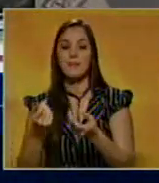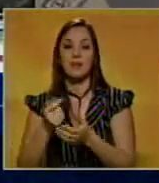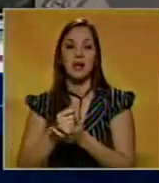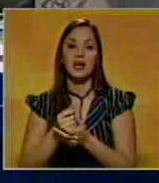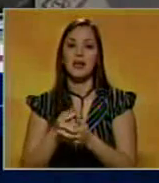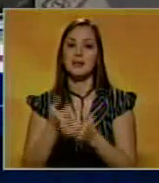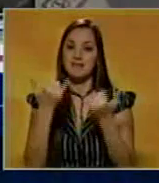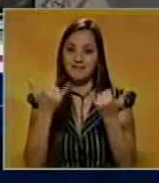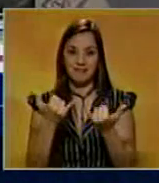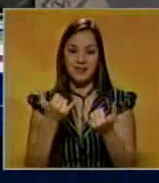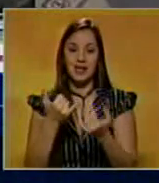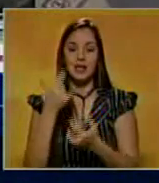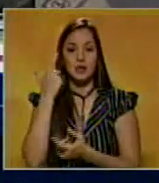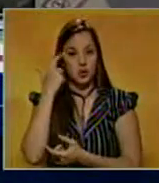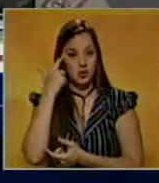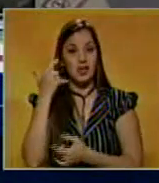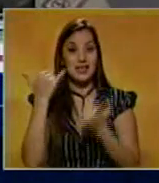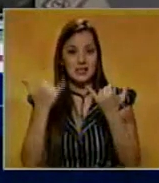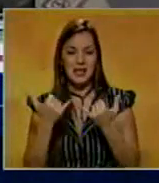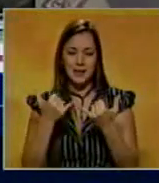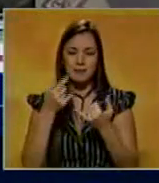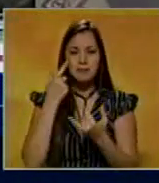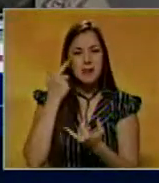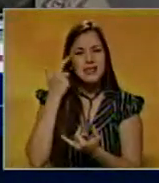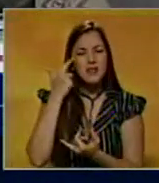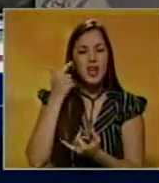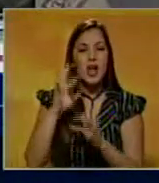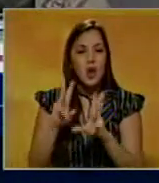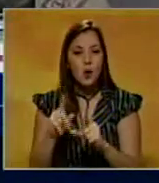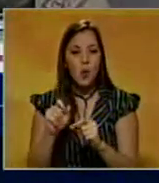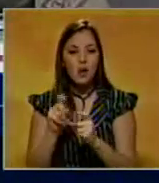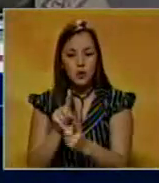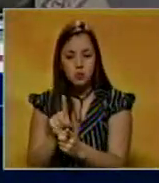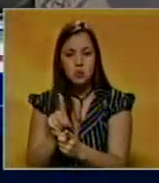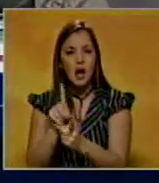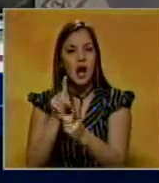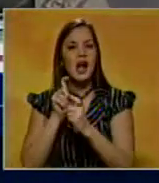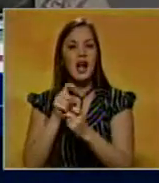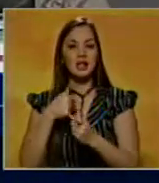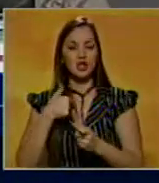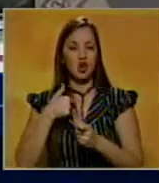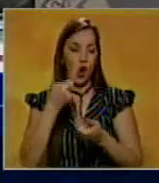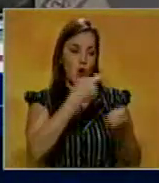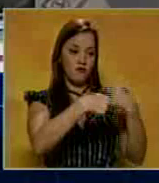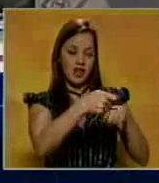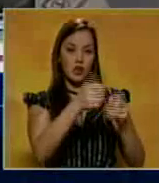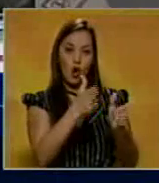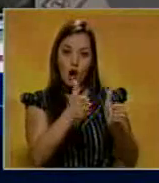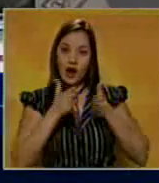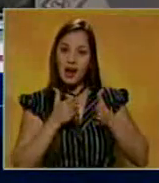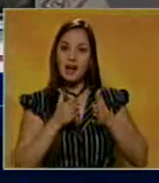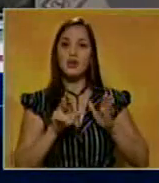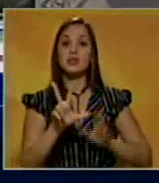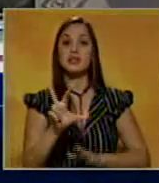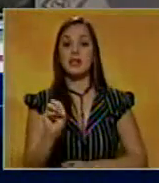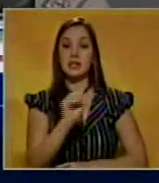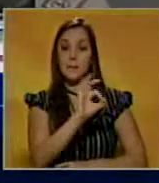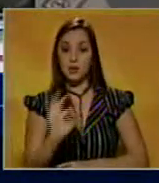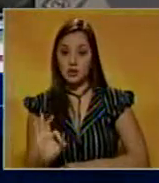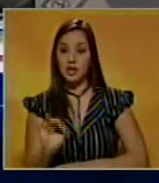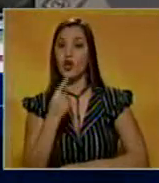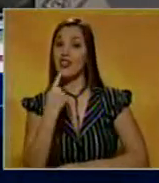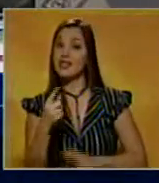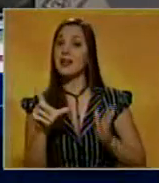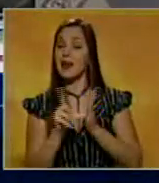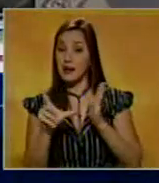base al sistema de cálculo estricto con 30% máximo de ganancia. En los eslabones establecidos por la